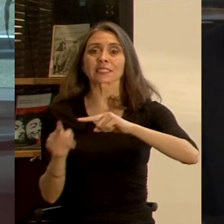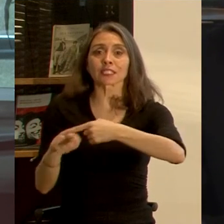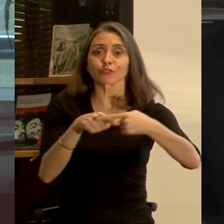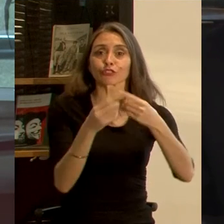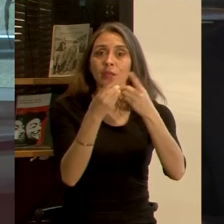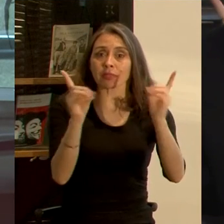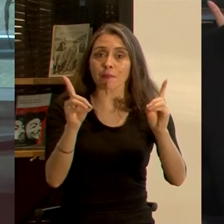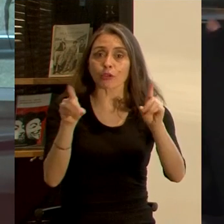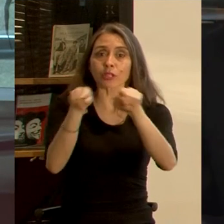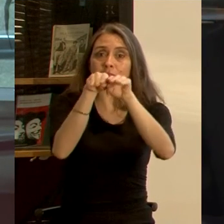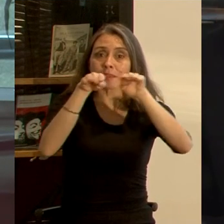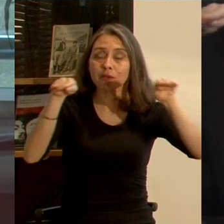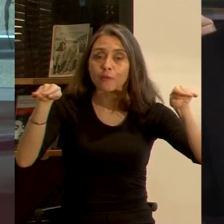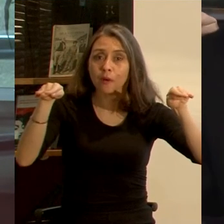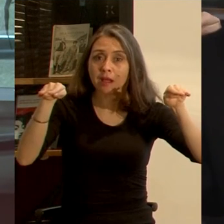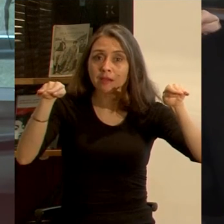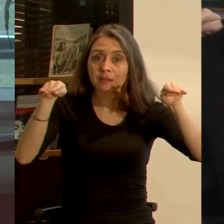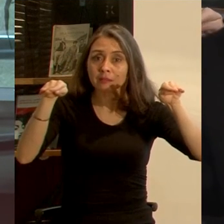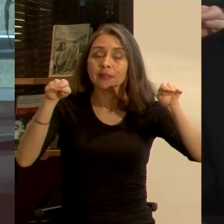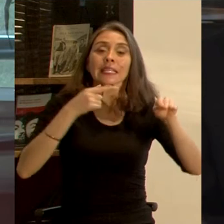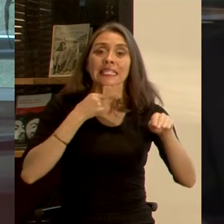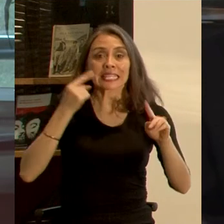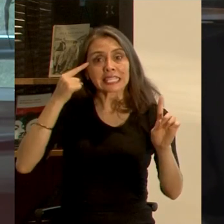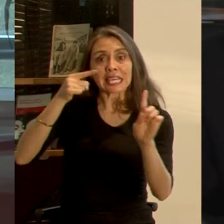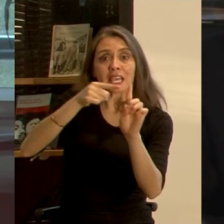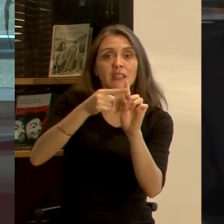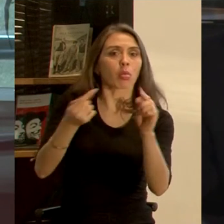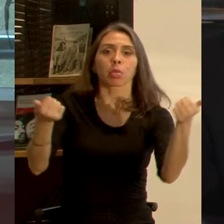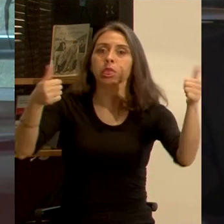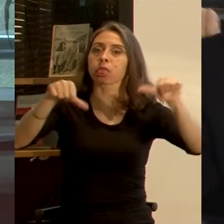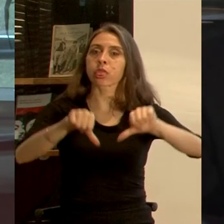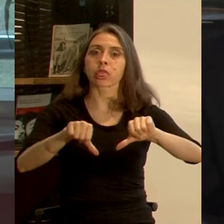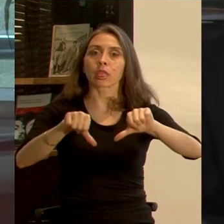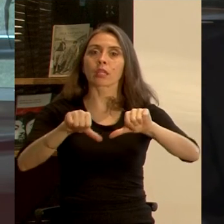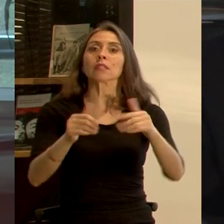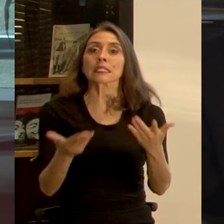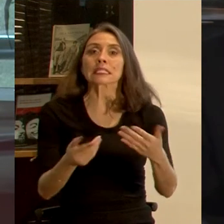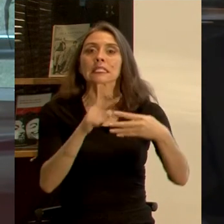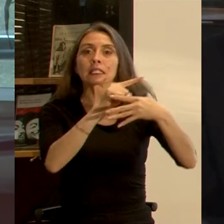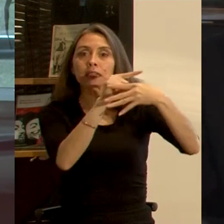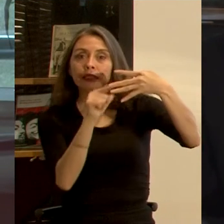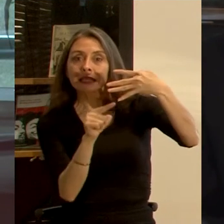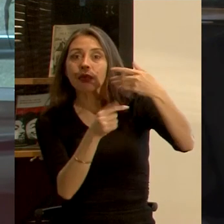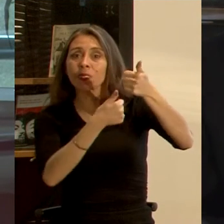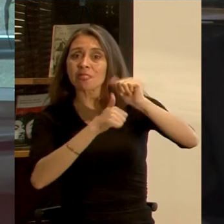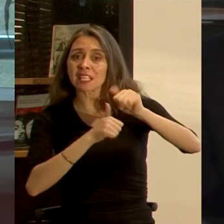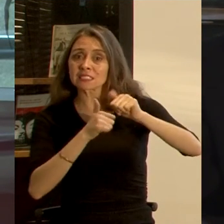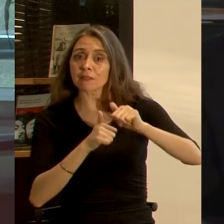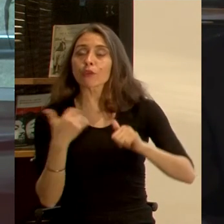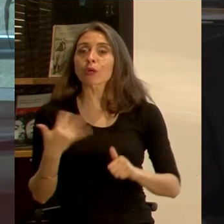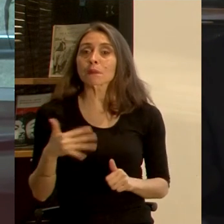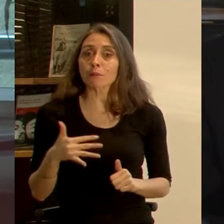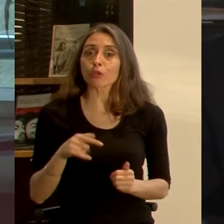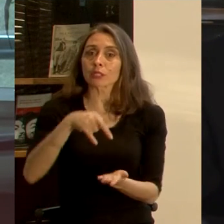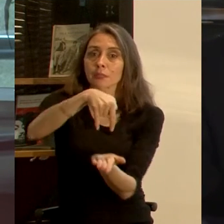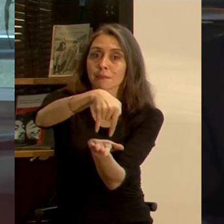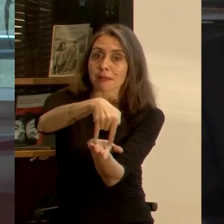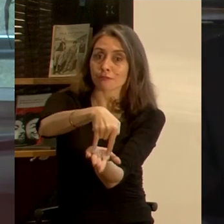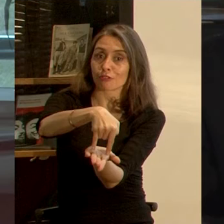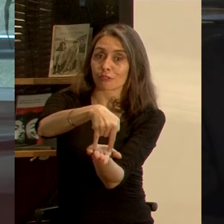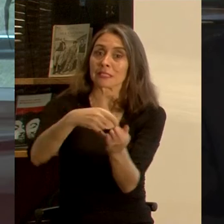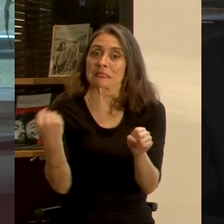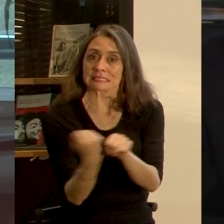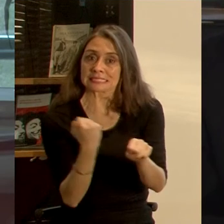democrática e igualitaria hacia lo que queremos avanzar. Estos desafíos imponen una importante tarea al Congreso Nacional